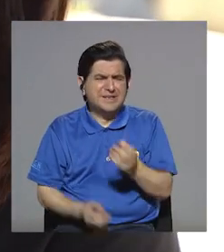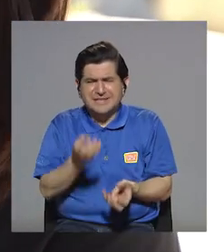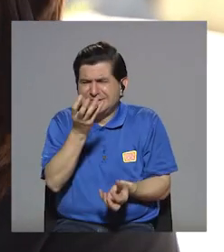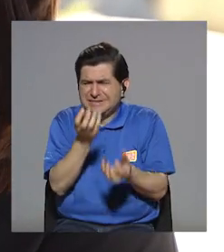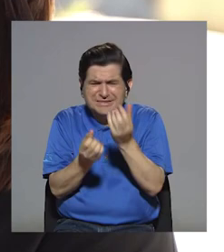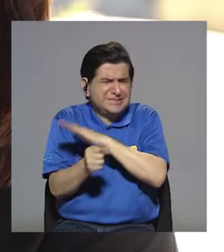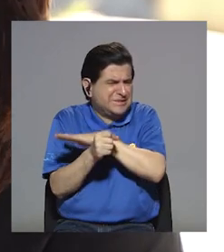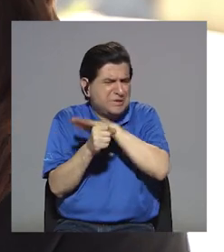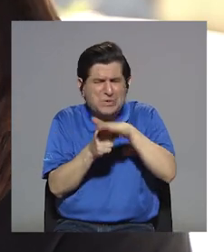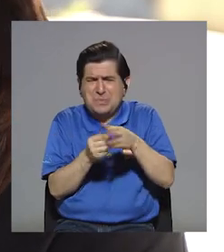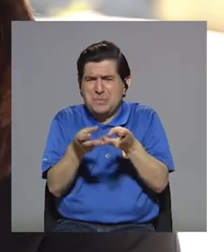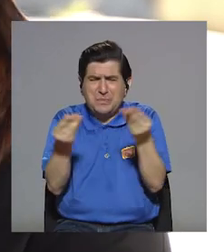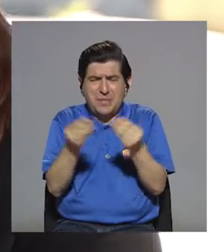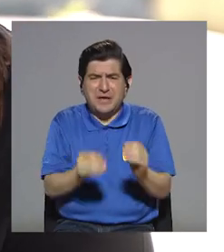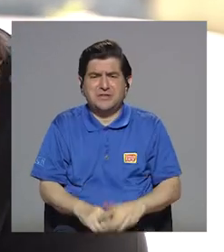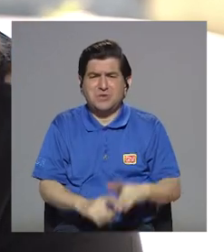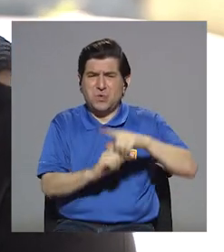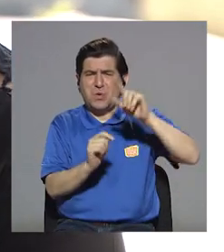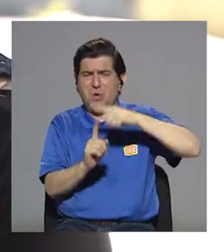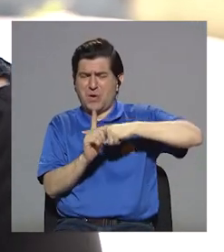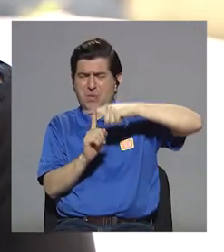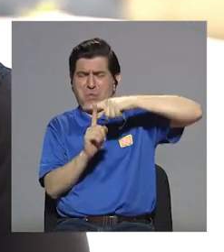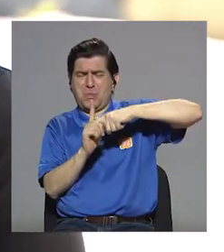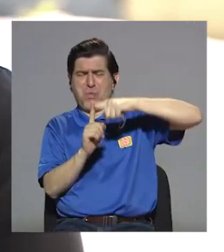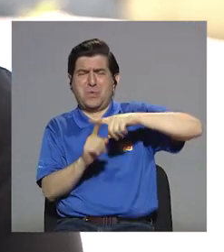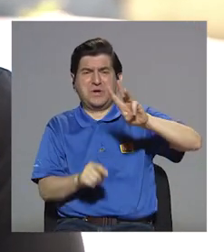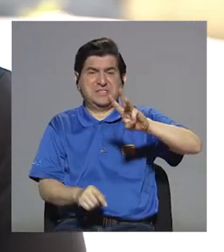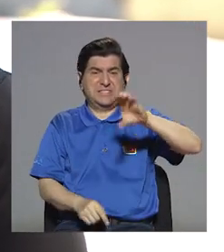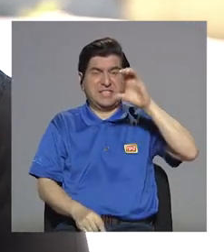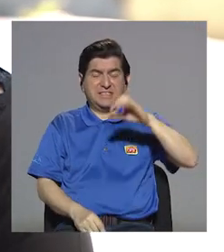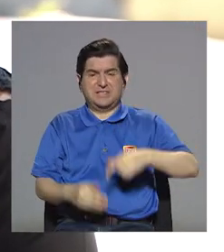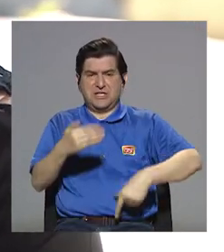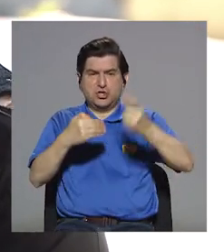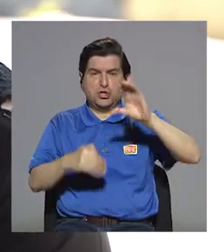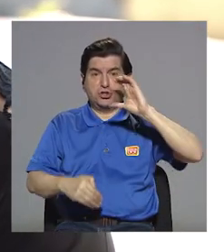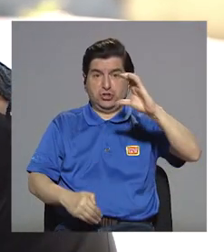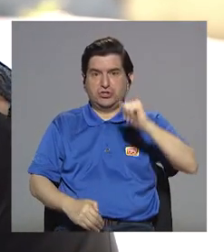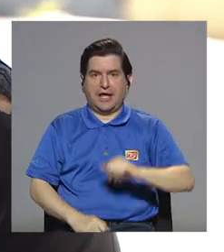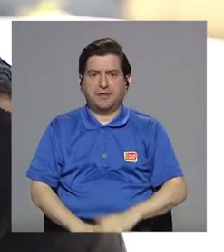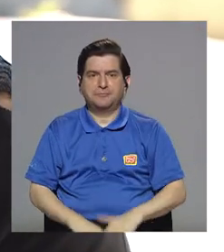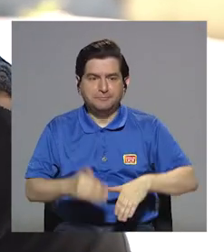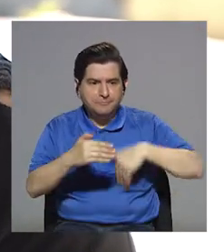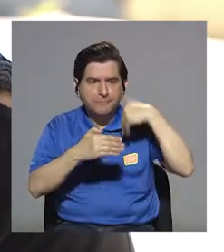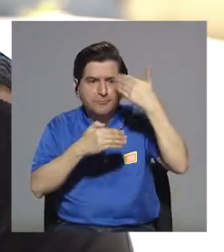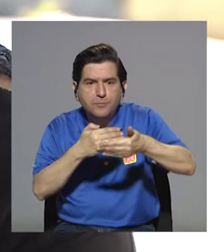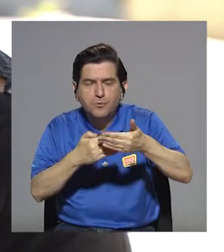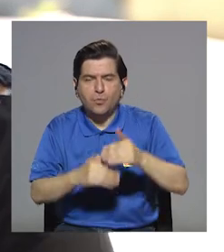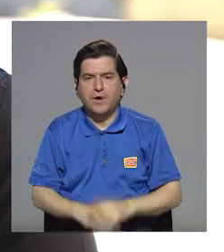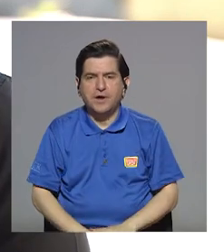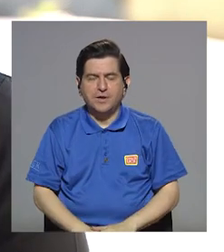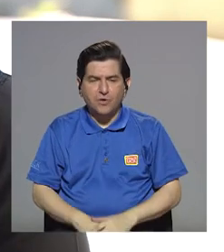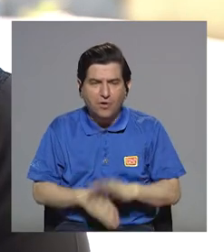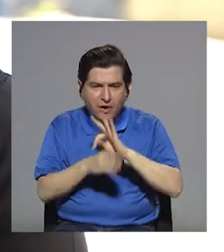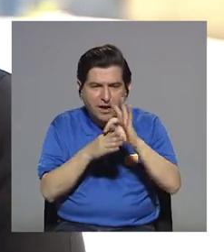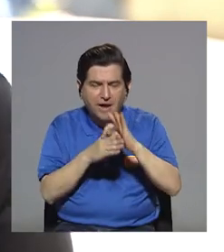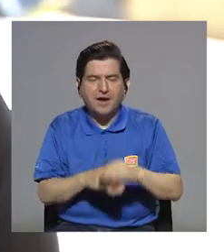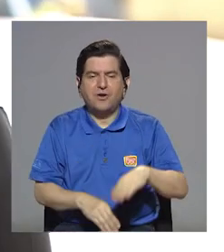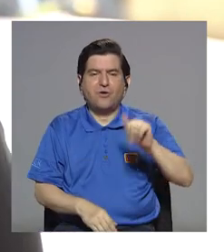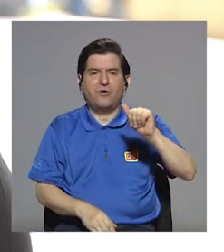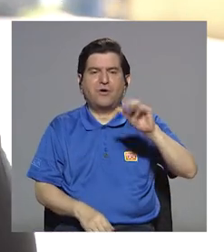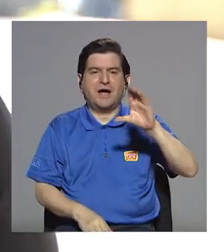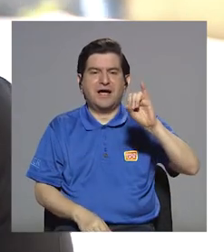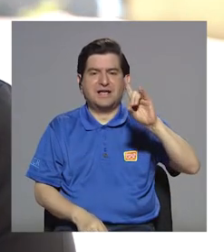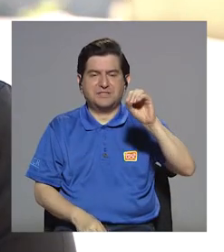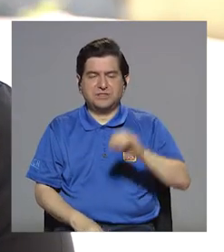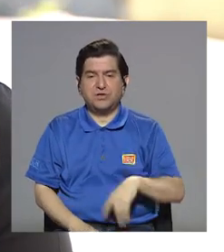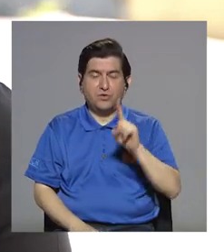producto, es decir, llevarlo a temperaturas de aproximadamente 600 grados centígrados y después de eso se hace un tratamiento con ácido y se lee un